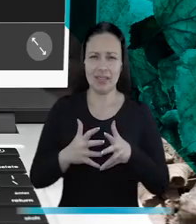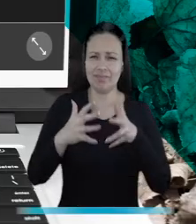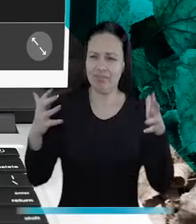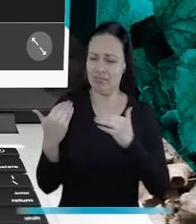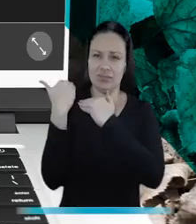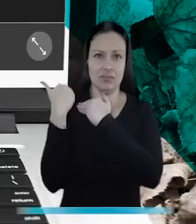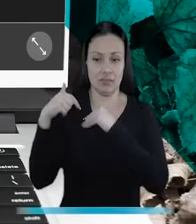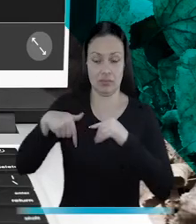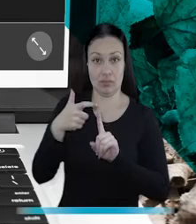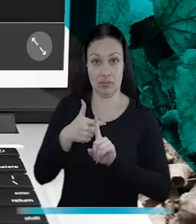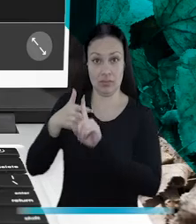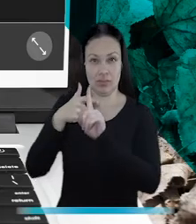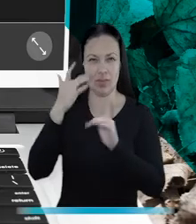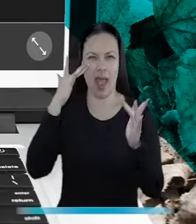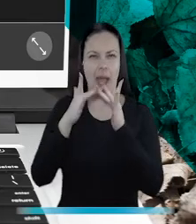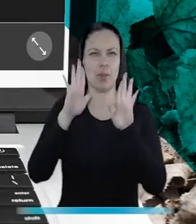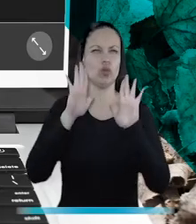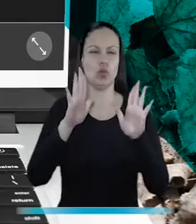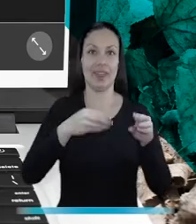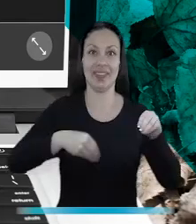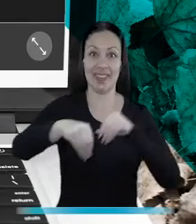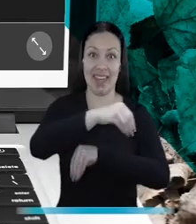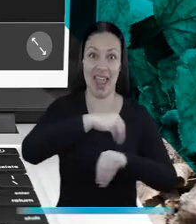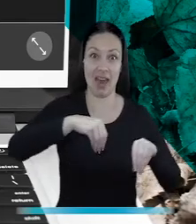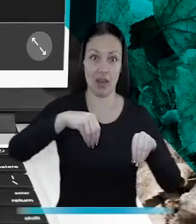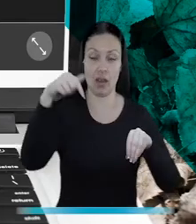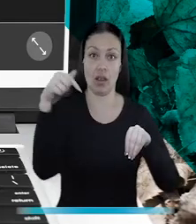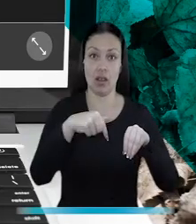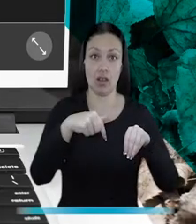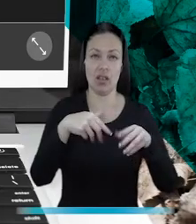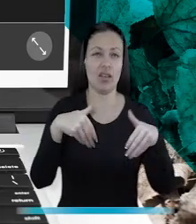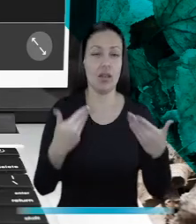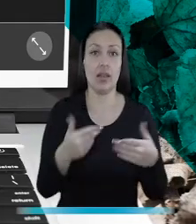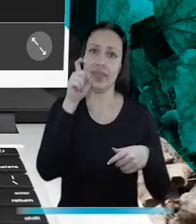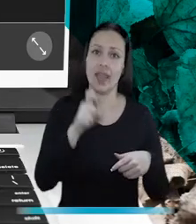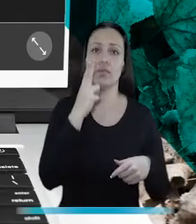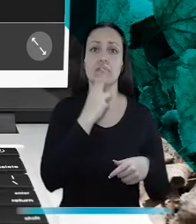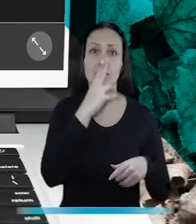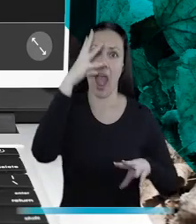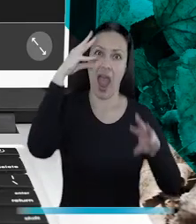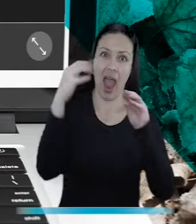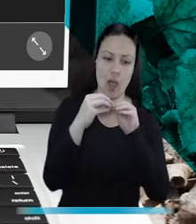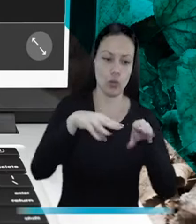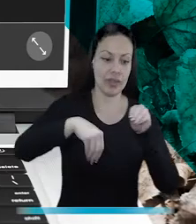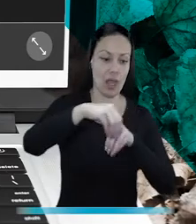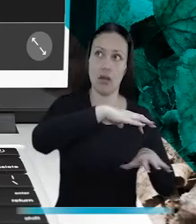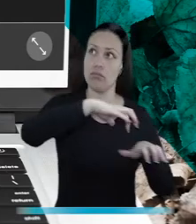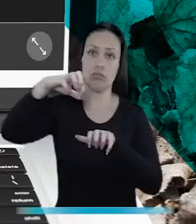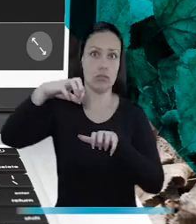El reto más grande de la Procuraduría Delegada para la Restitución de Tierras es velar porque todo el